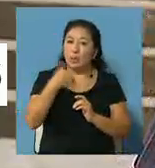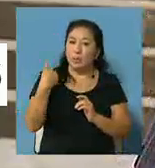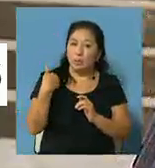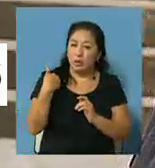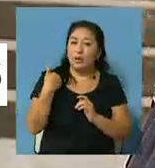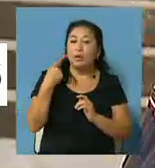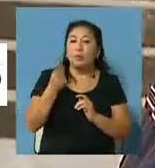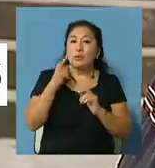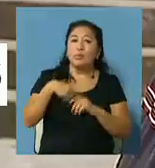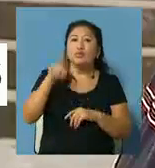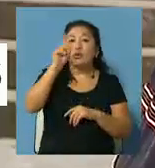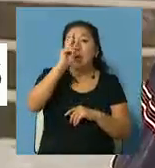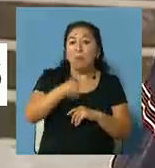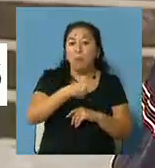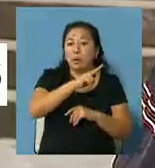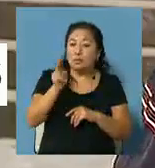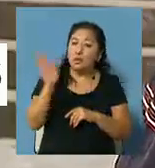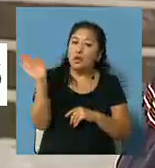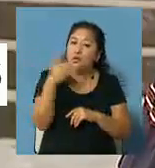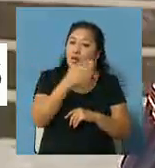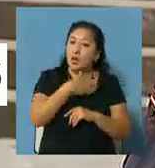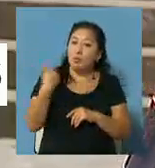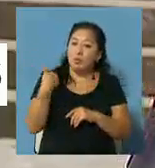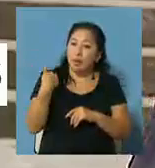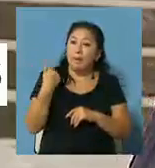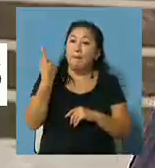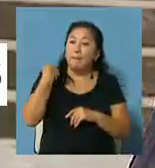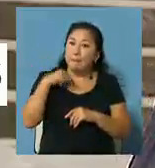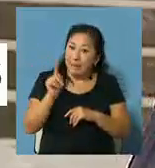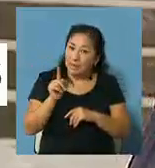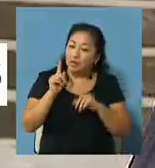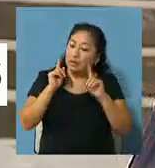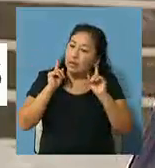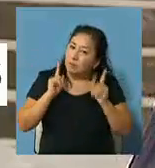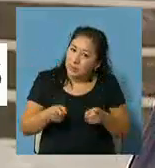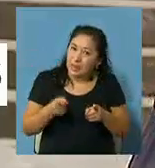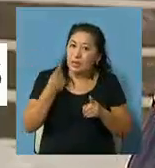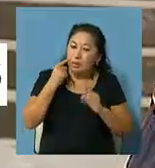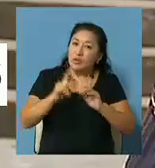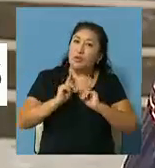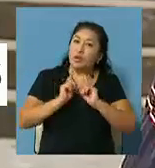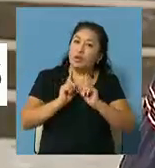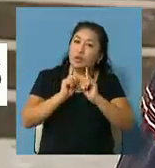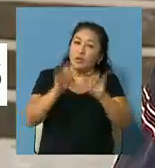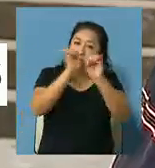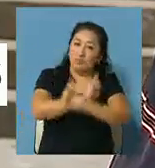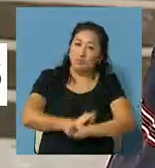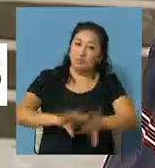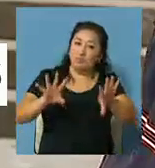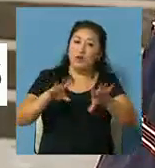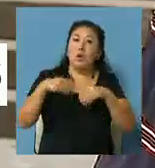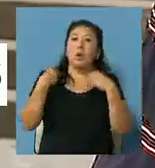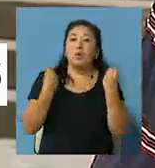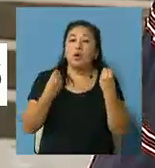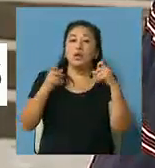vamos a impartir la bendición también a todas las mamás pero aún así también se va a conservar la transmisión de la misa